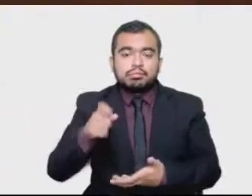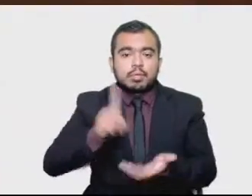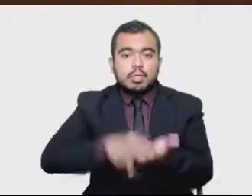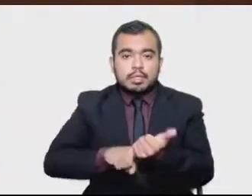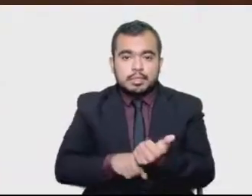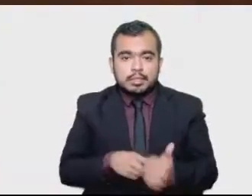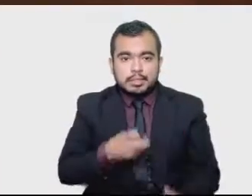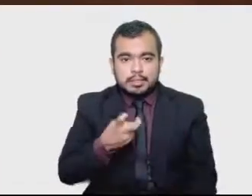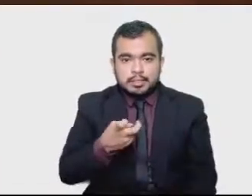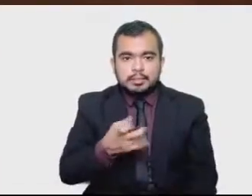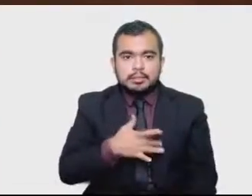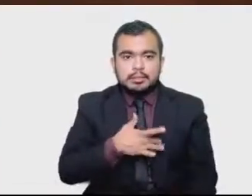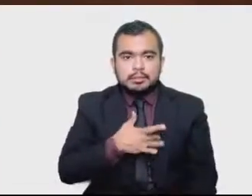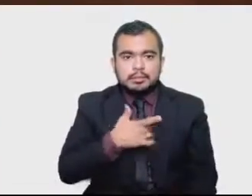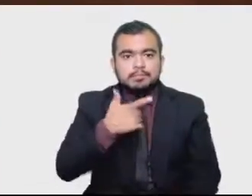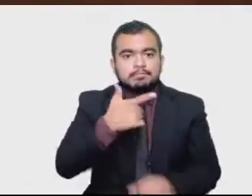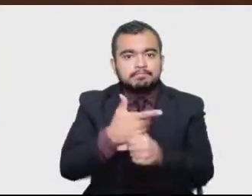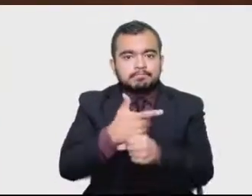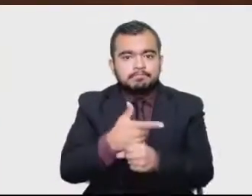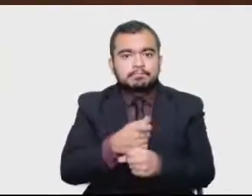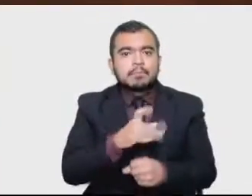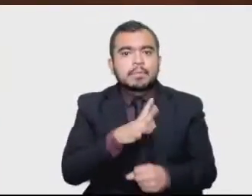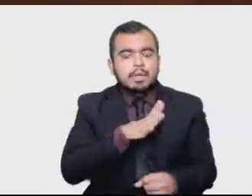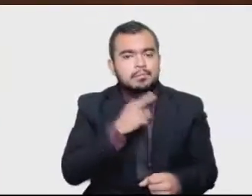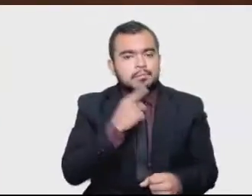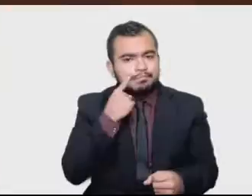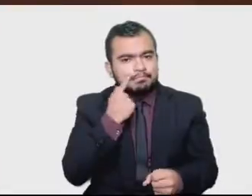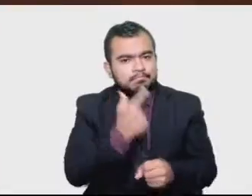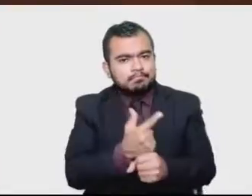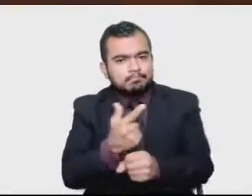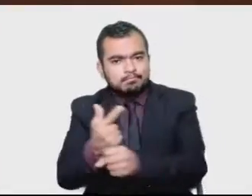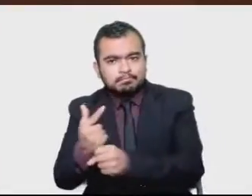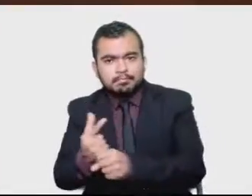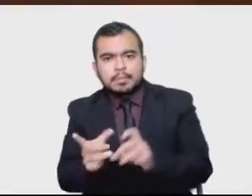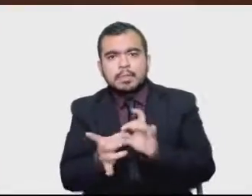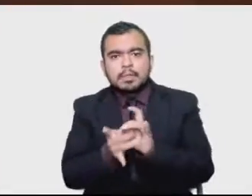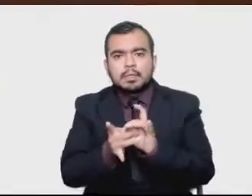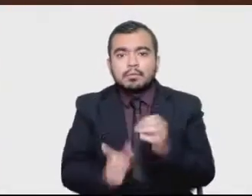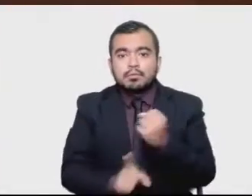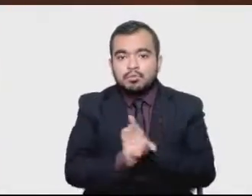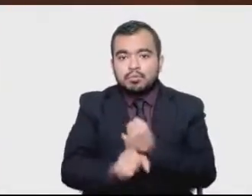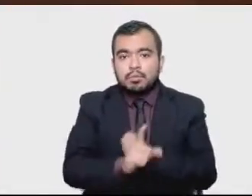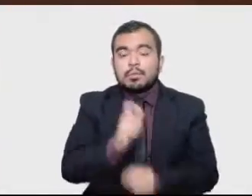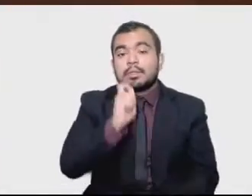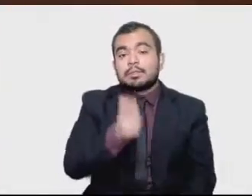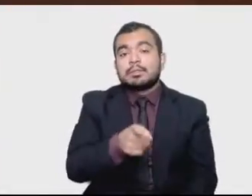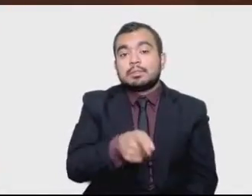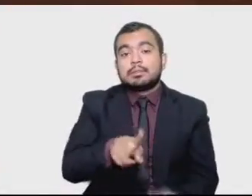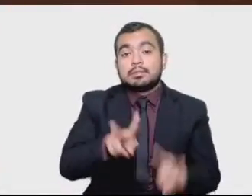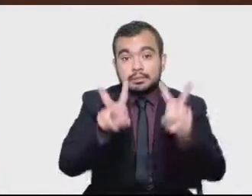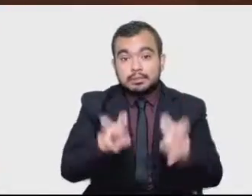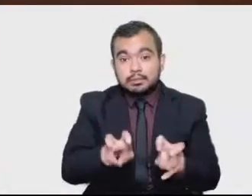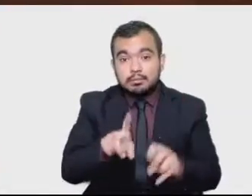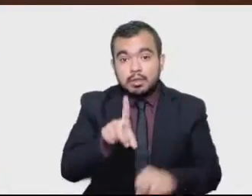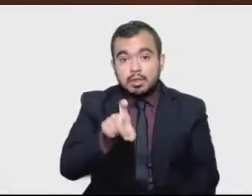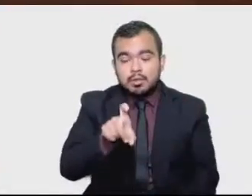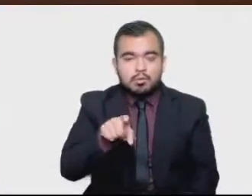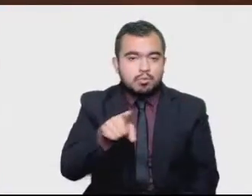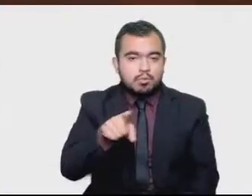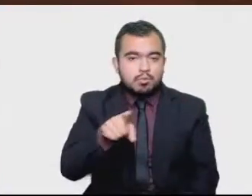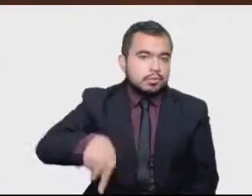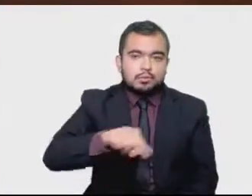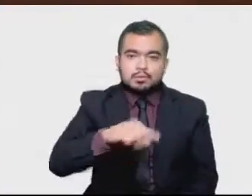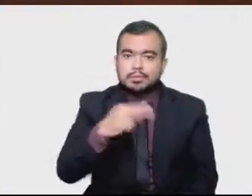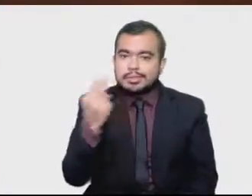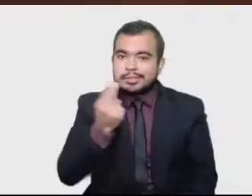conjunción de problemas que hacen que el tema del agua sea de urgente acción de todos los